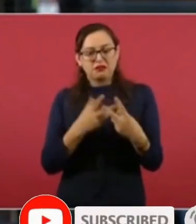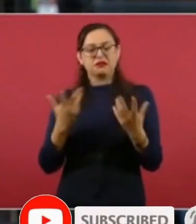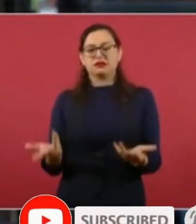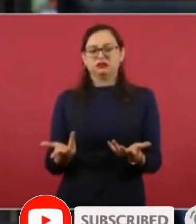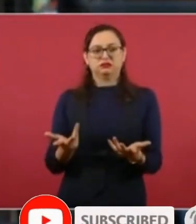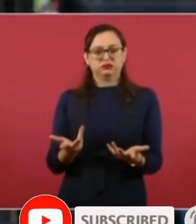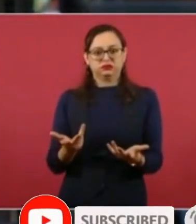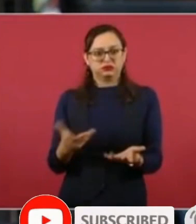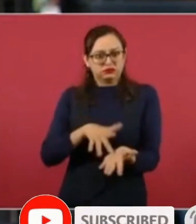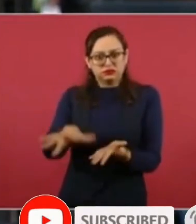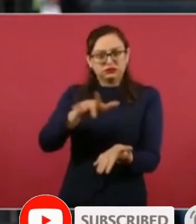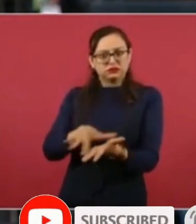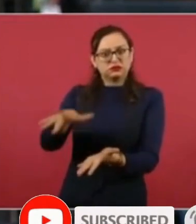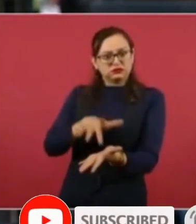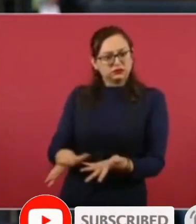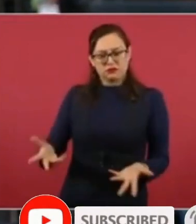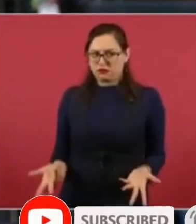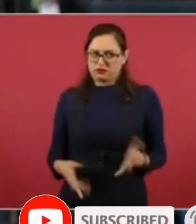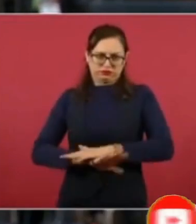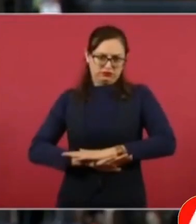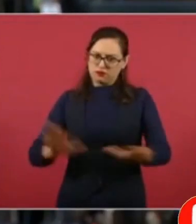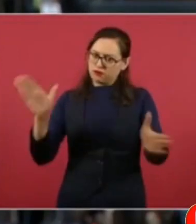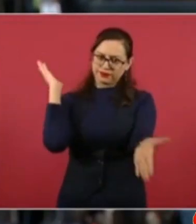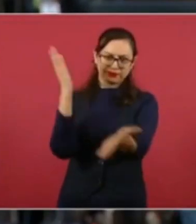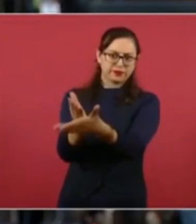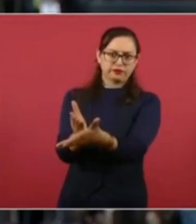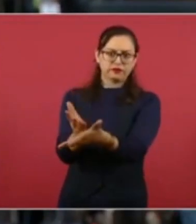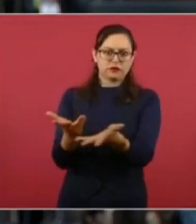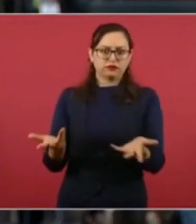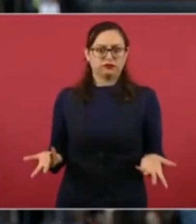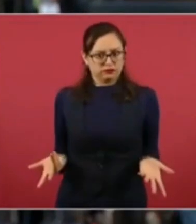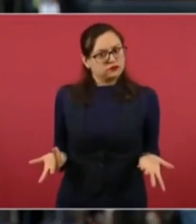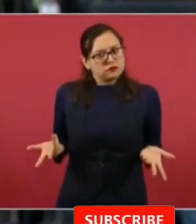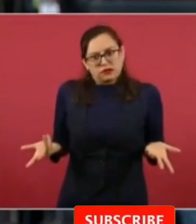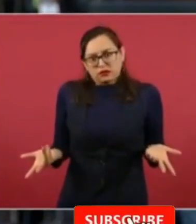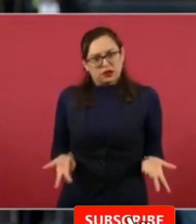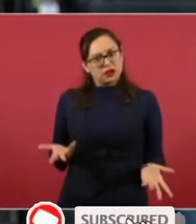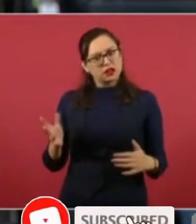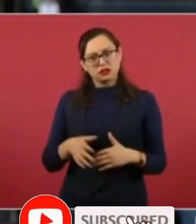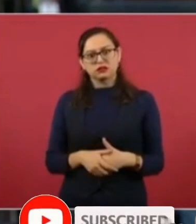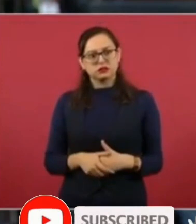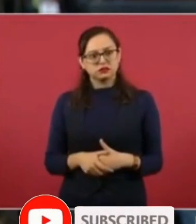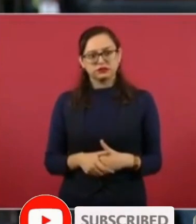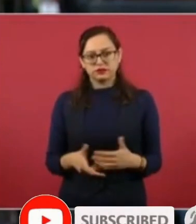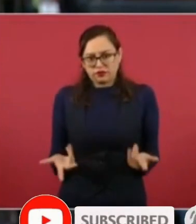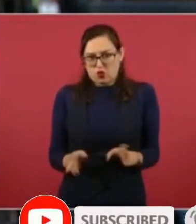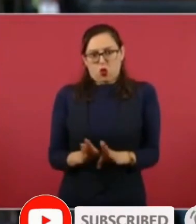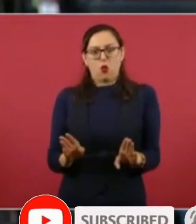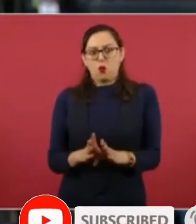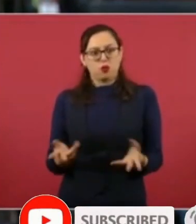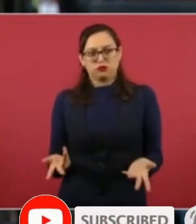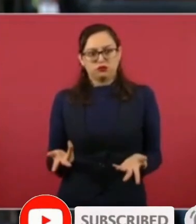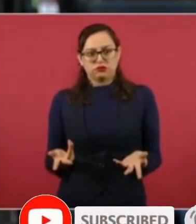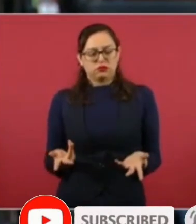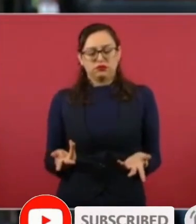Luna y en ese sentido también pues para que le explique a la gente como como es esto no